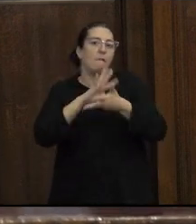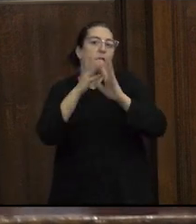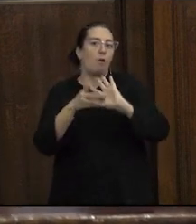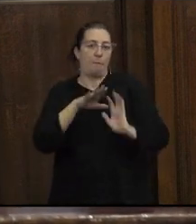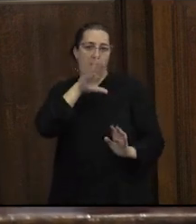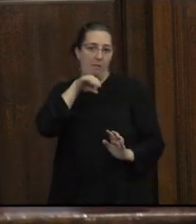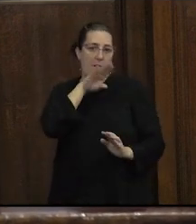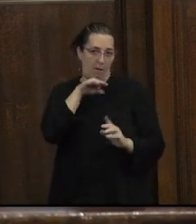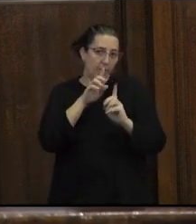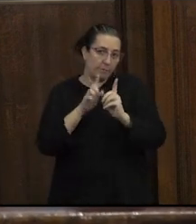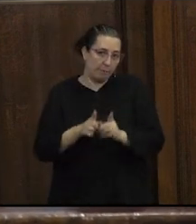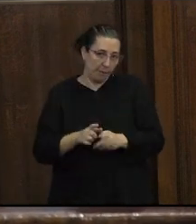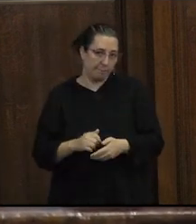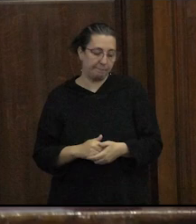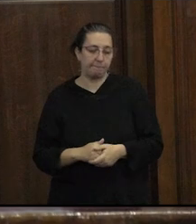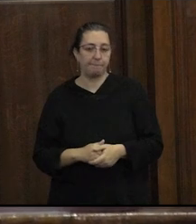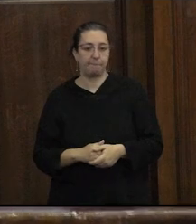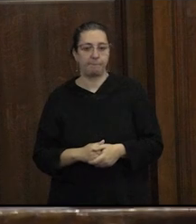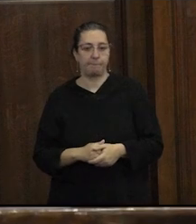de habla